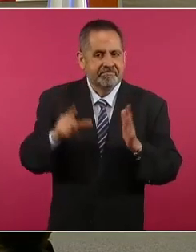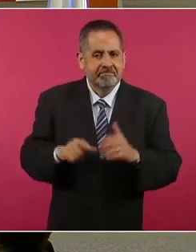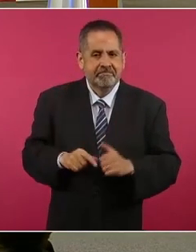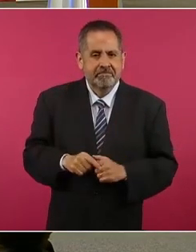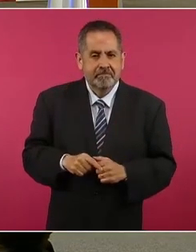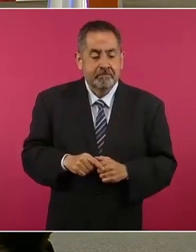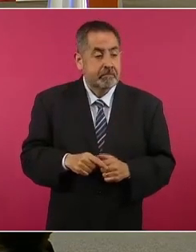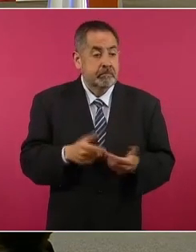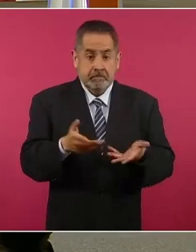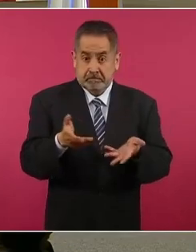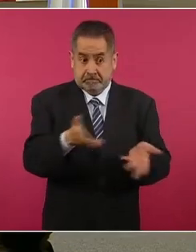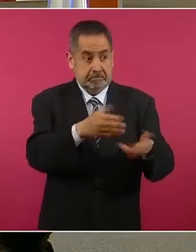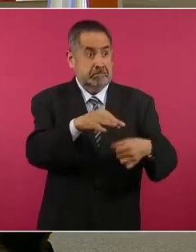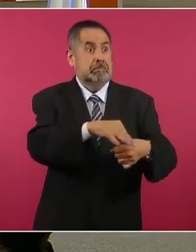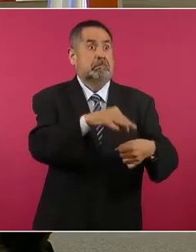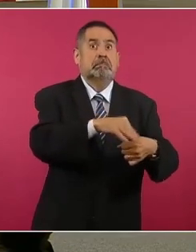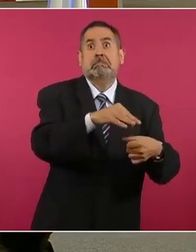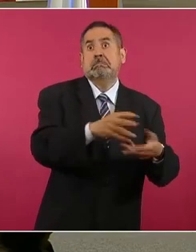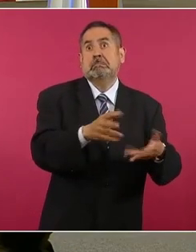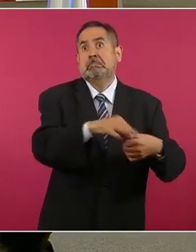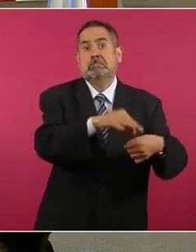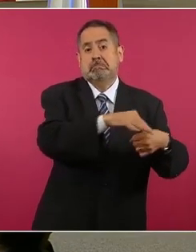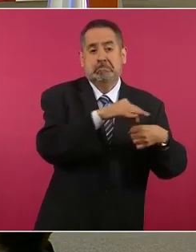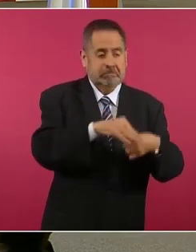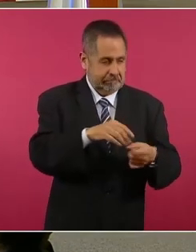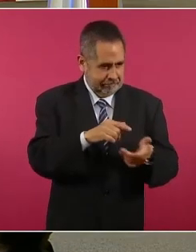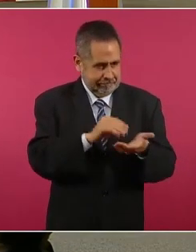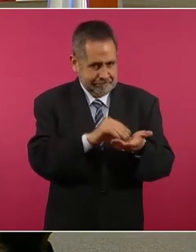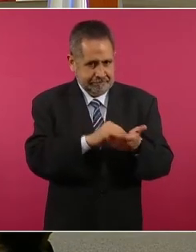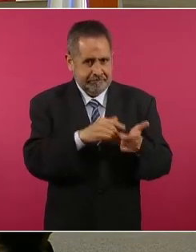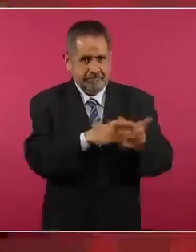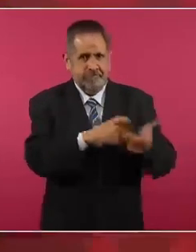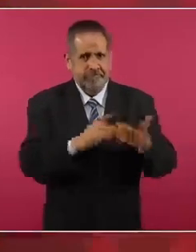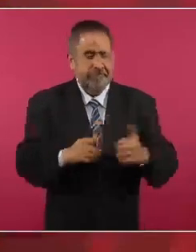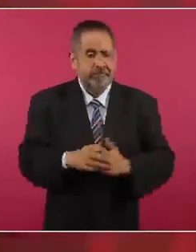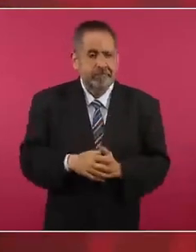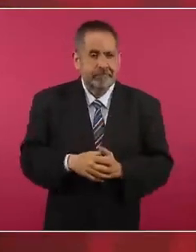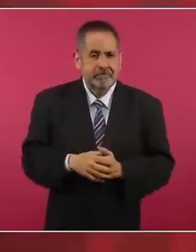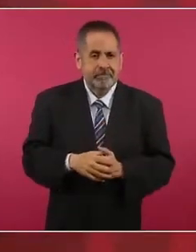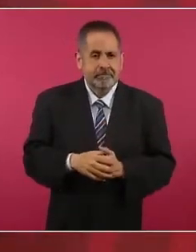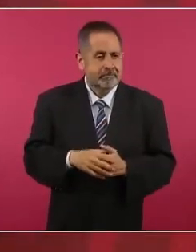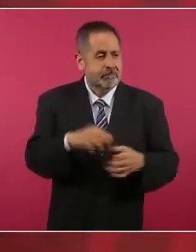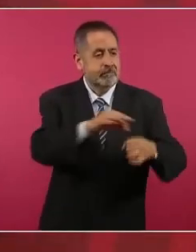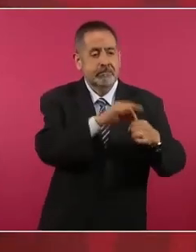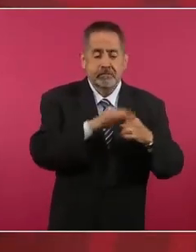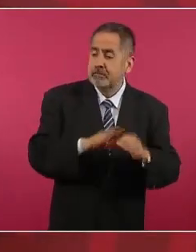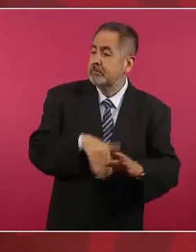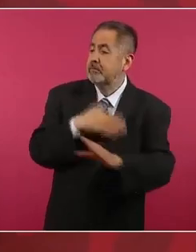sigan votando en contra de la Marina,